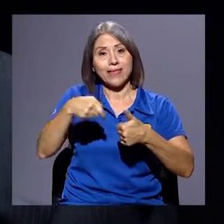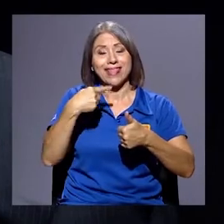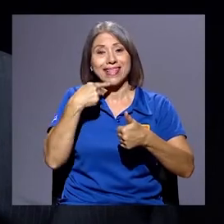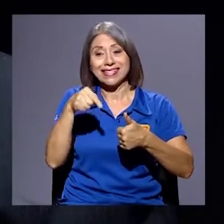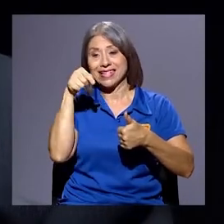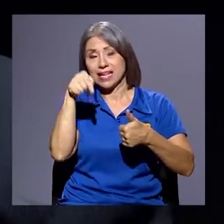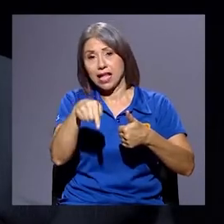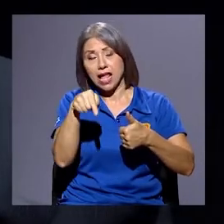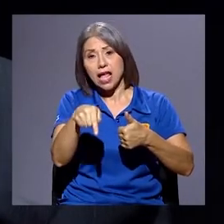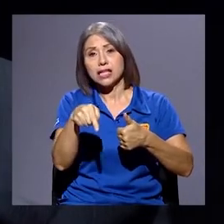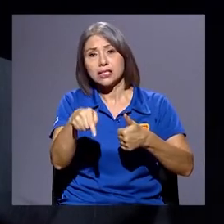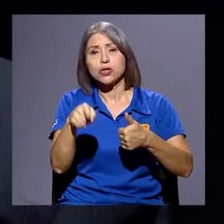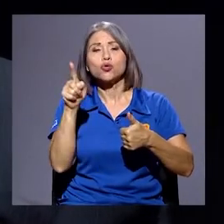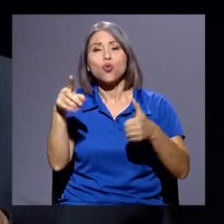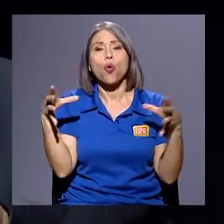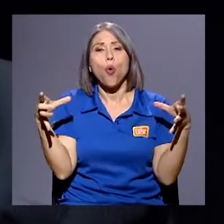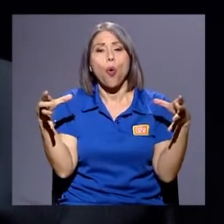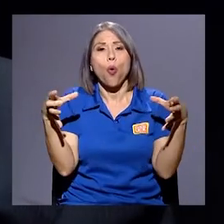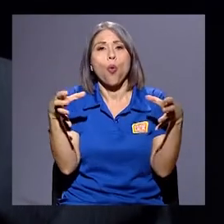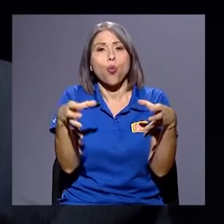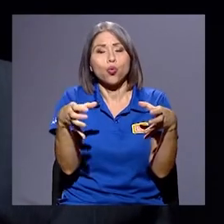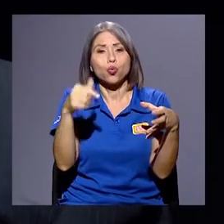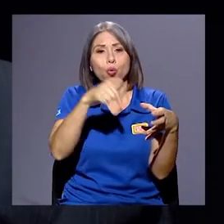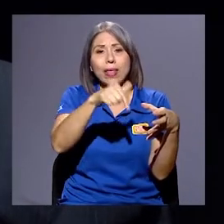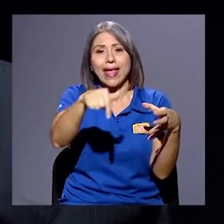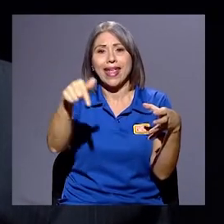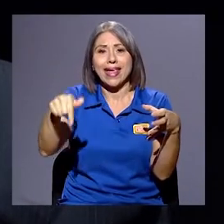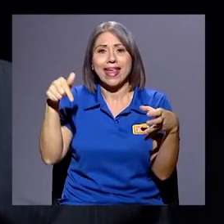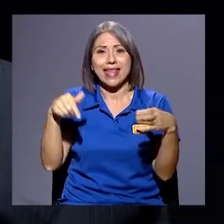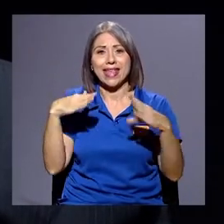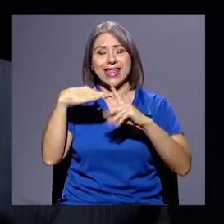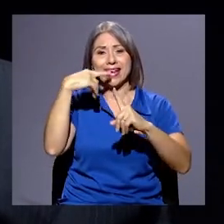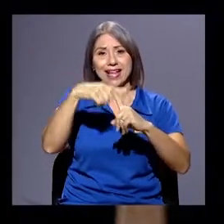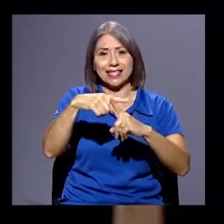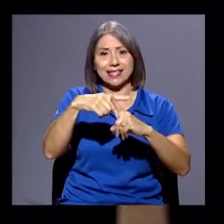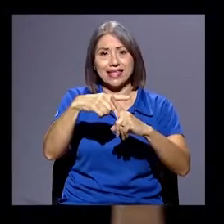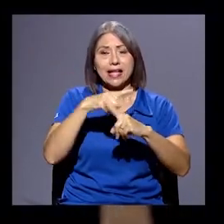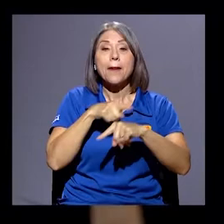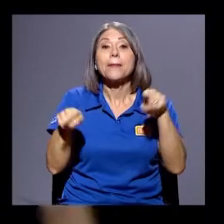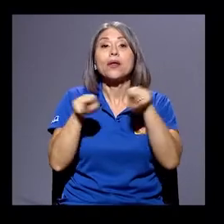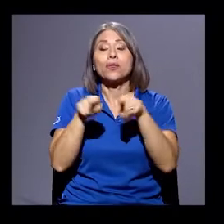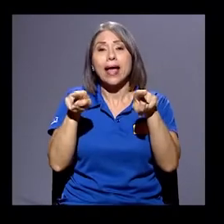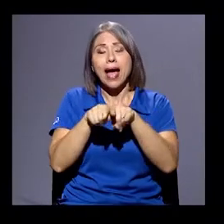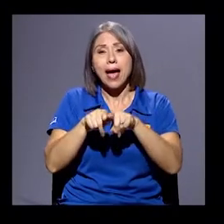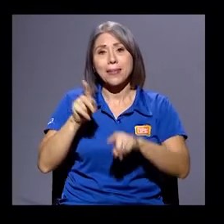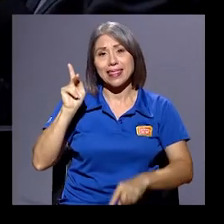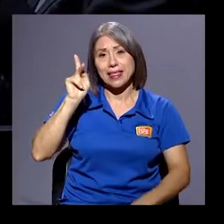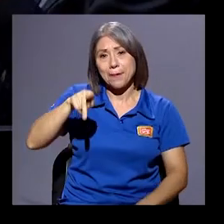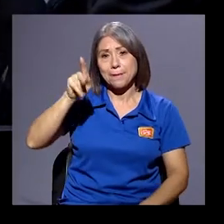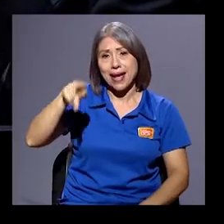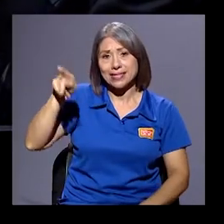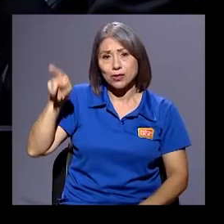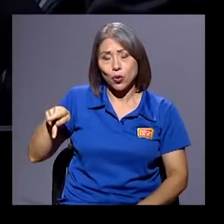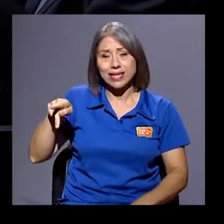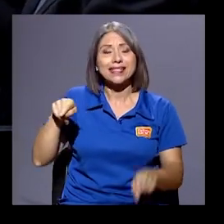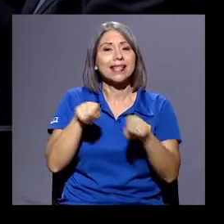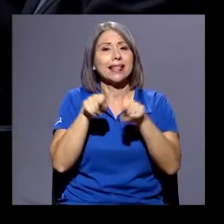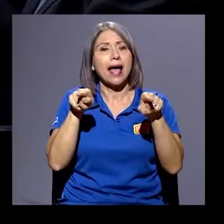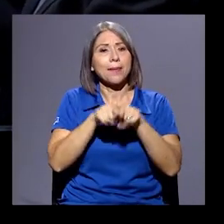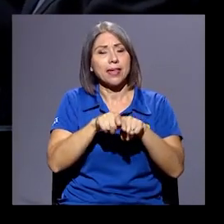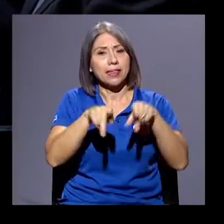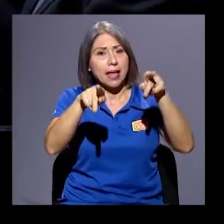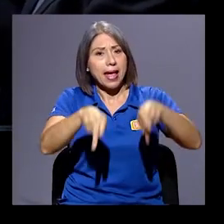se trata de un conjunto de iglesias, pero también de pastores y de creyentes